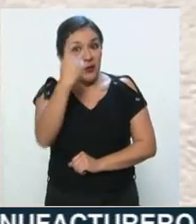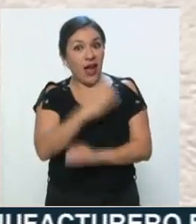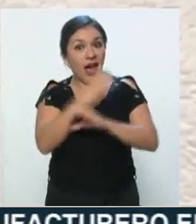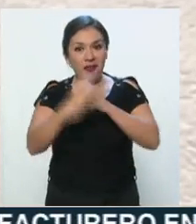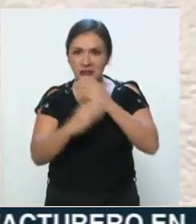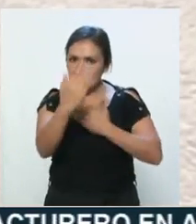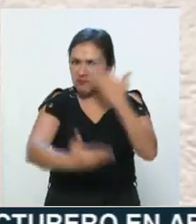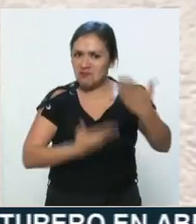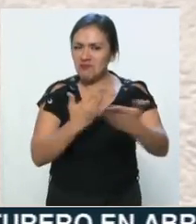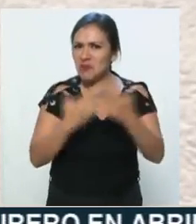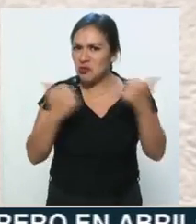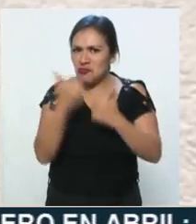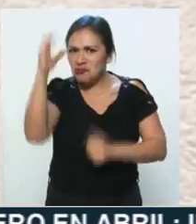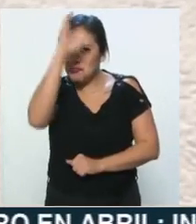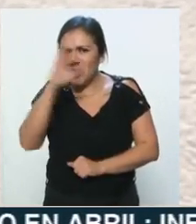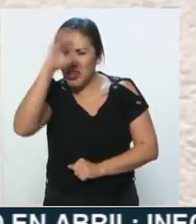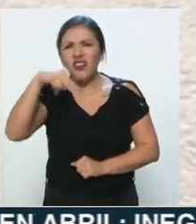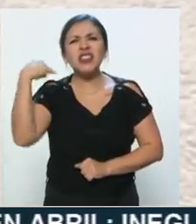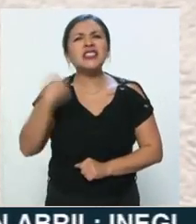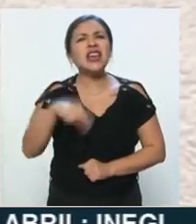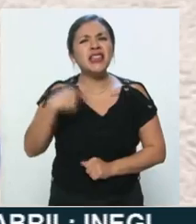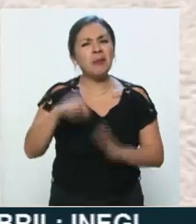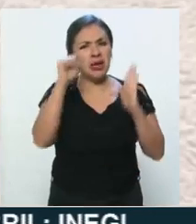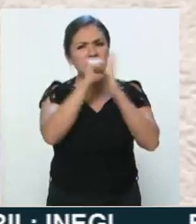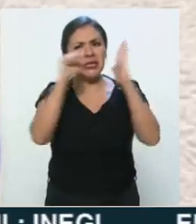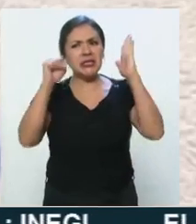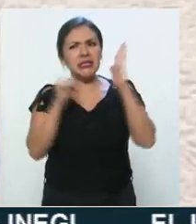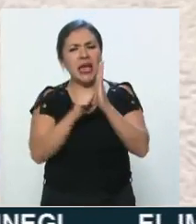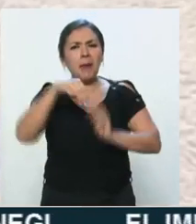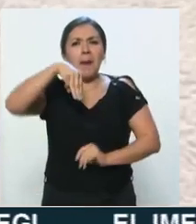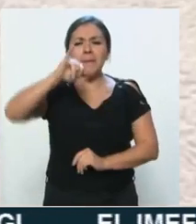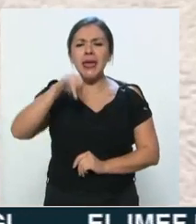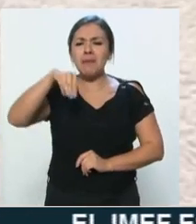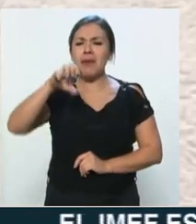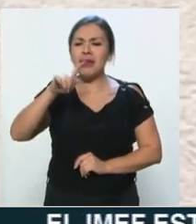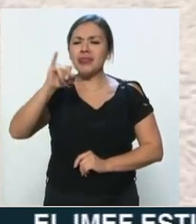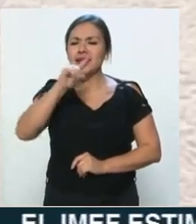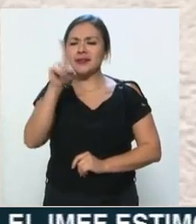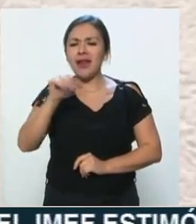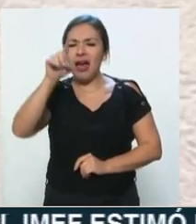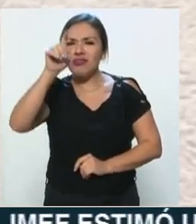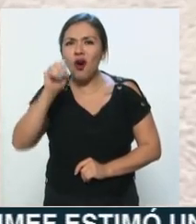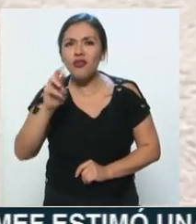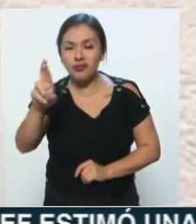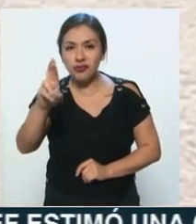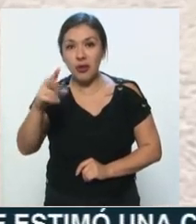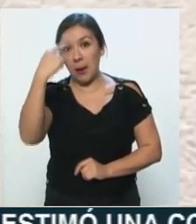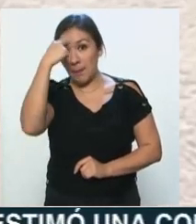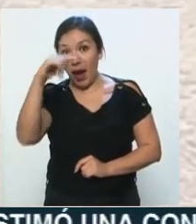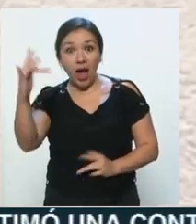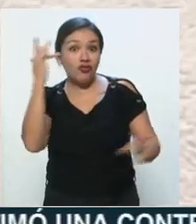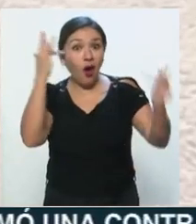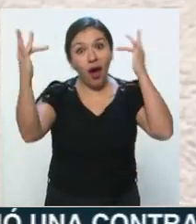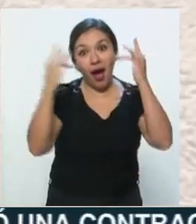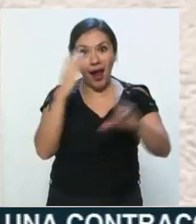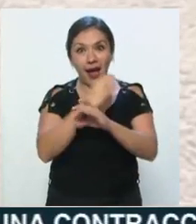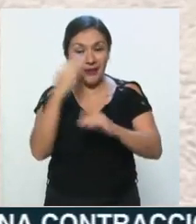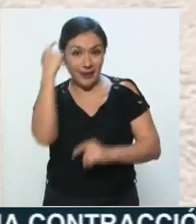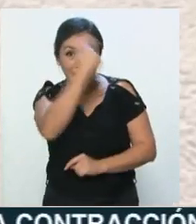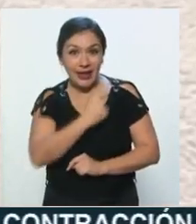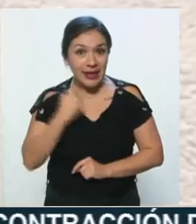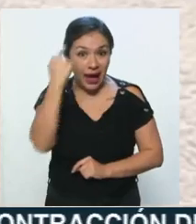una propuesta científica que se llama el sistema mimetizador de la tocada de la cara.